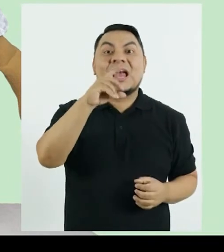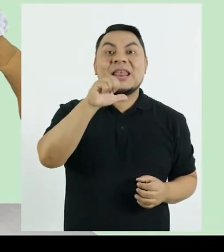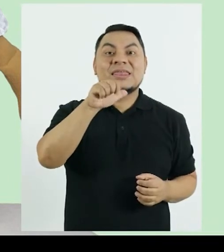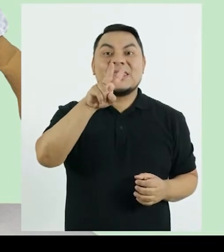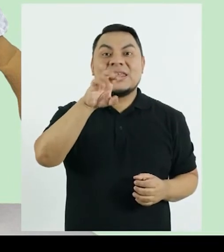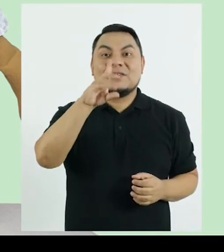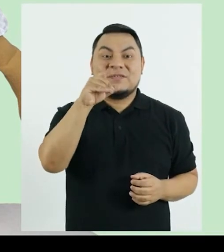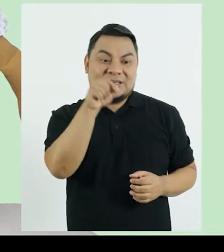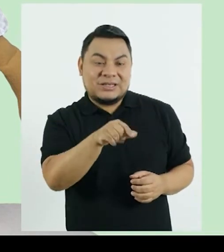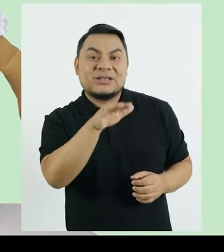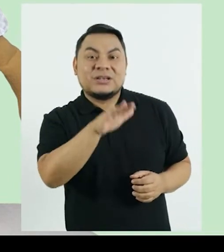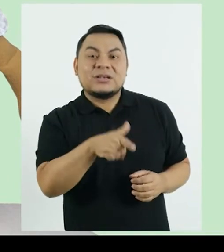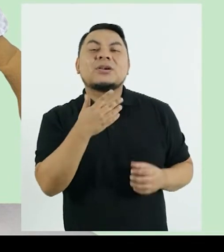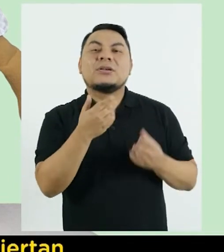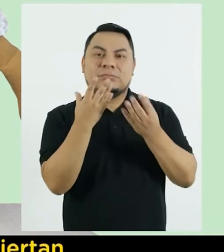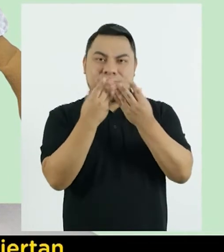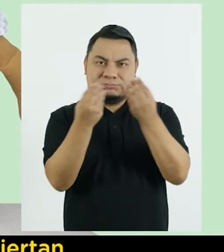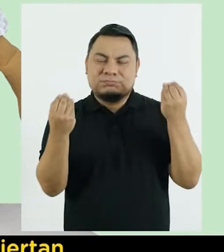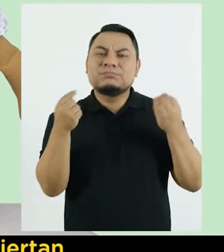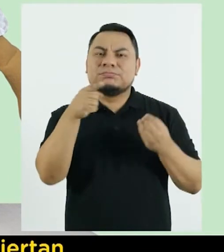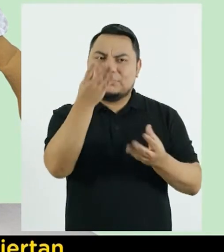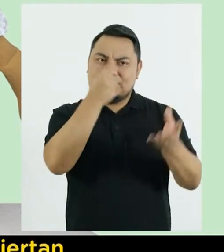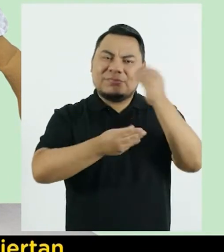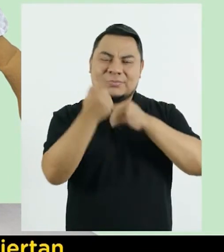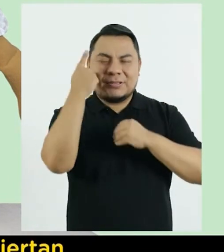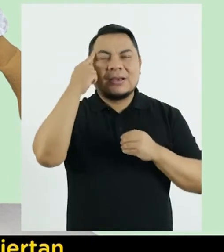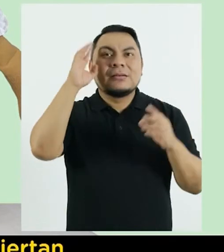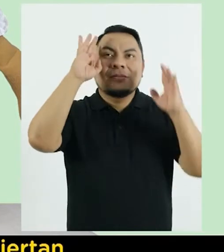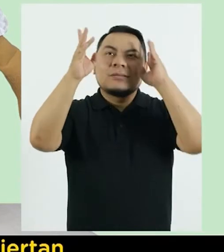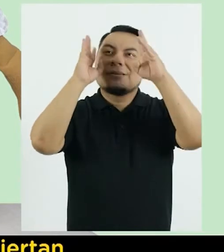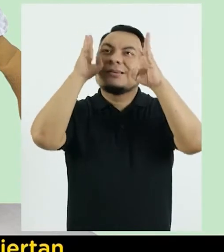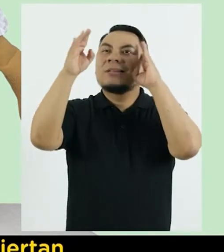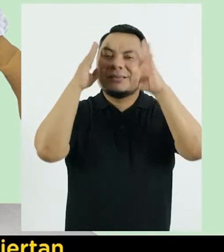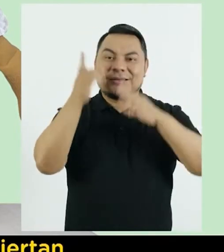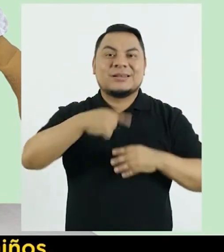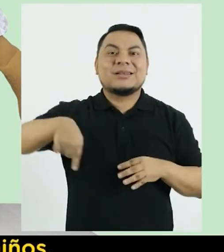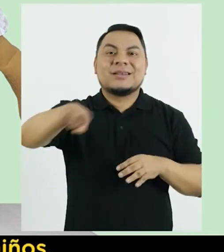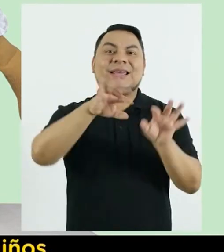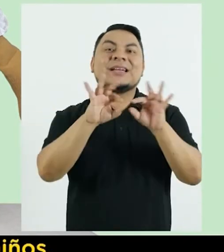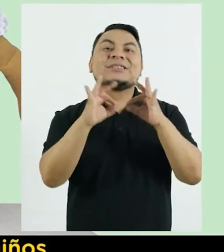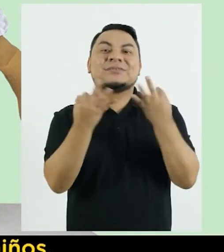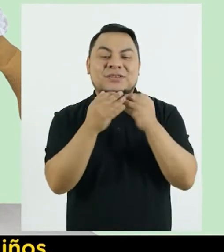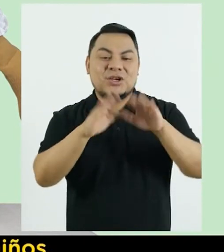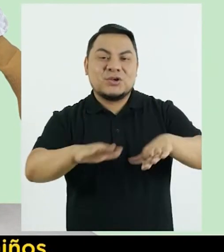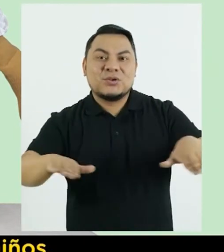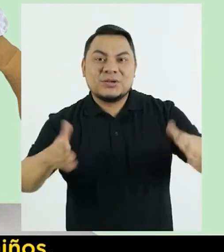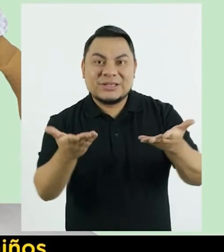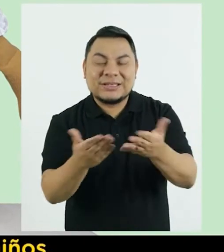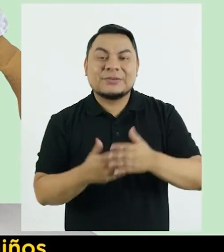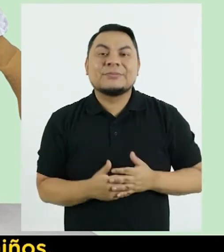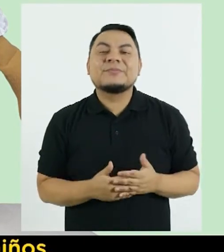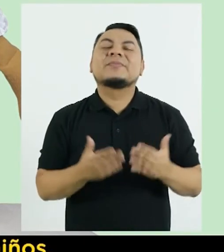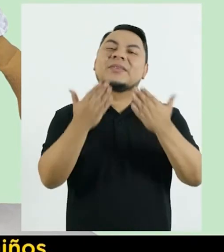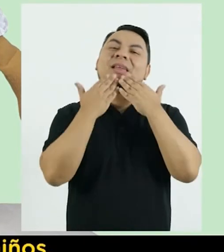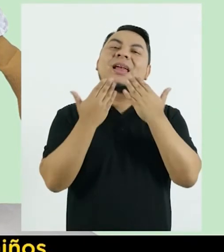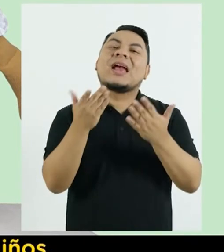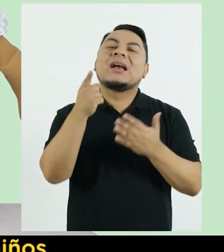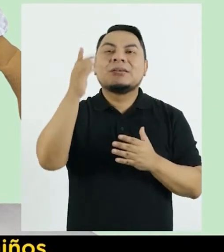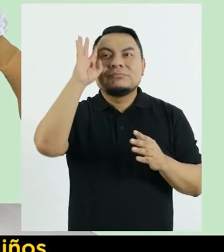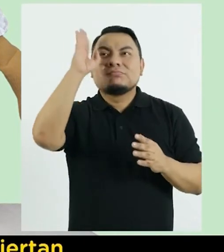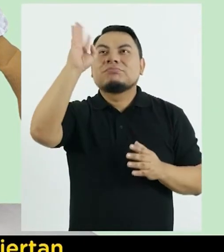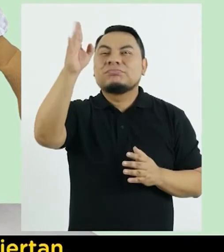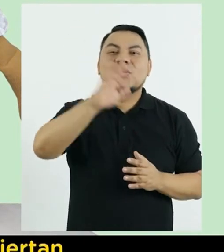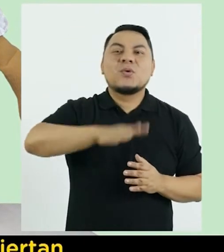como el de la familia de David Son excelentes recursos porque despiertan la imaginación de nuestras niñas y